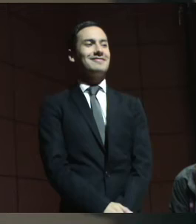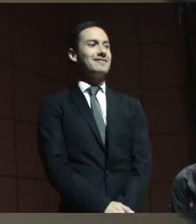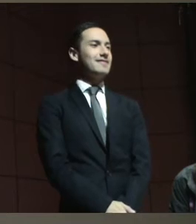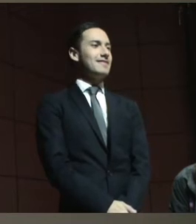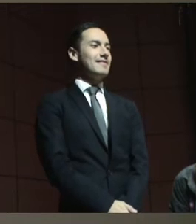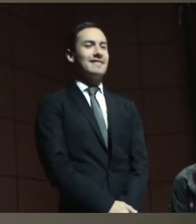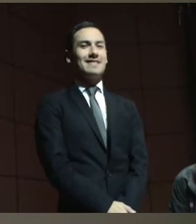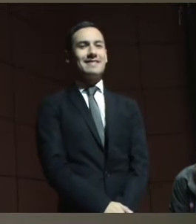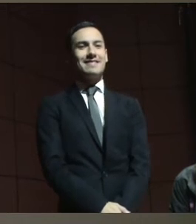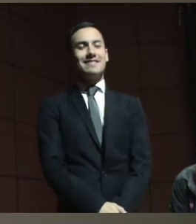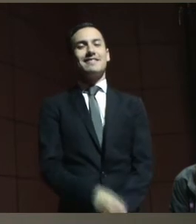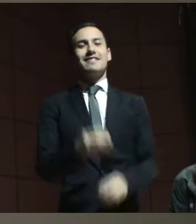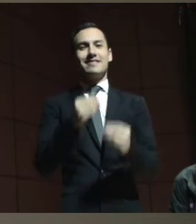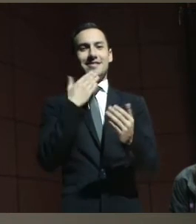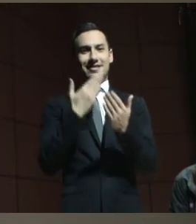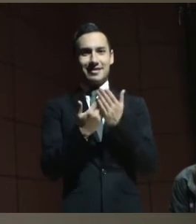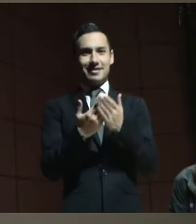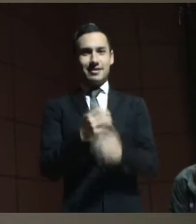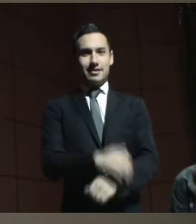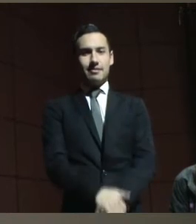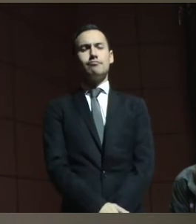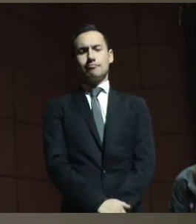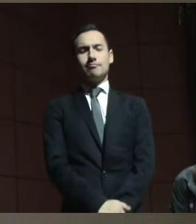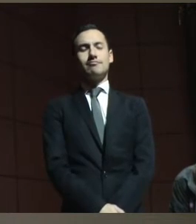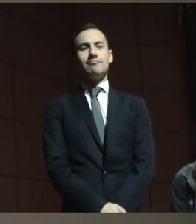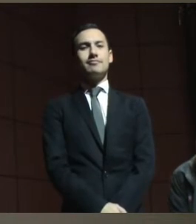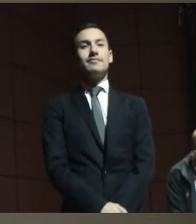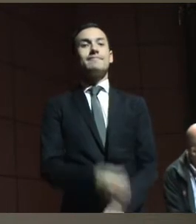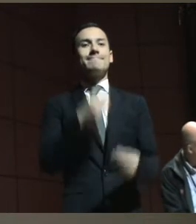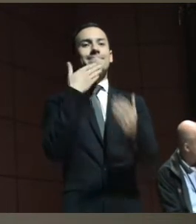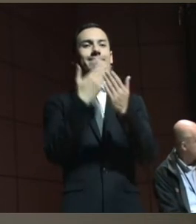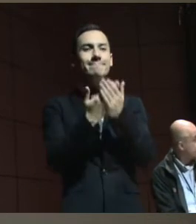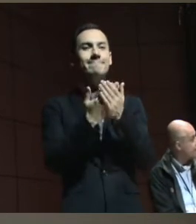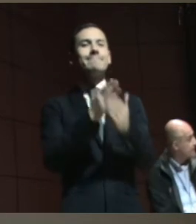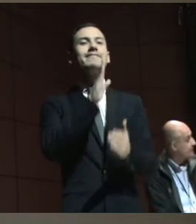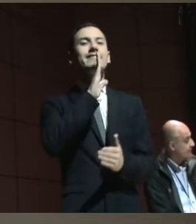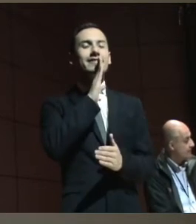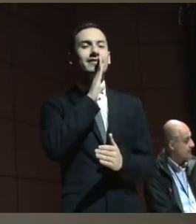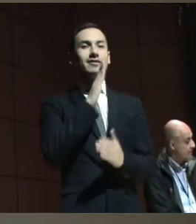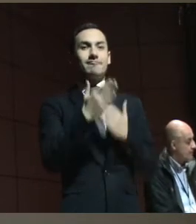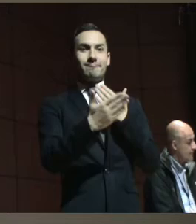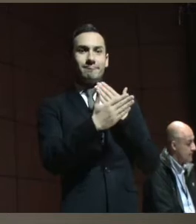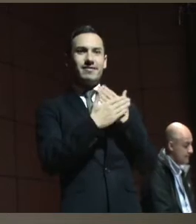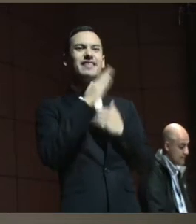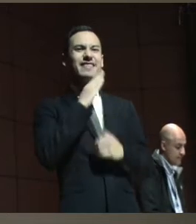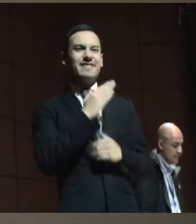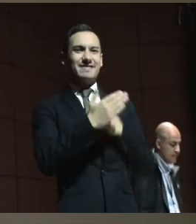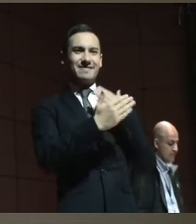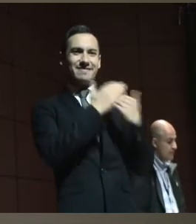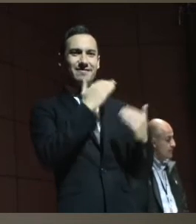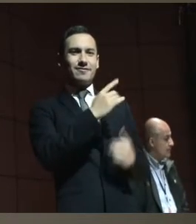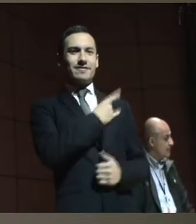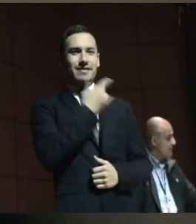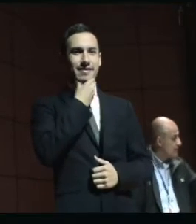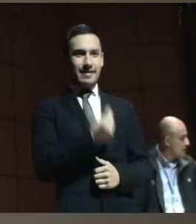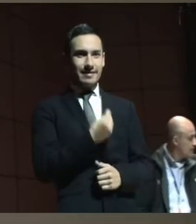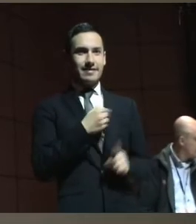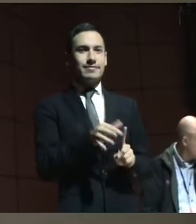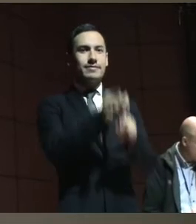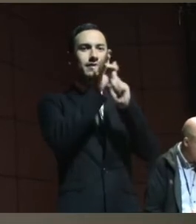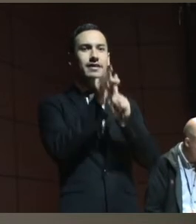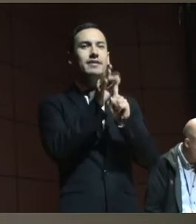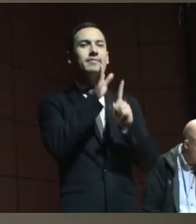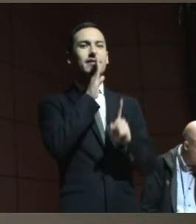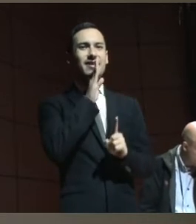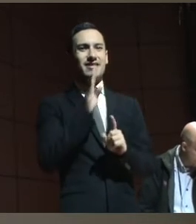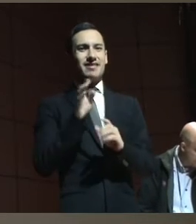Muchas gracias, quisiera agradecer la invitación a la Universidad de los Andes, especialmente a Proyecto